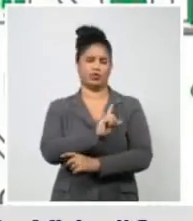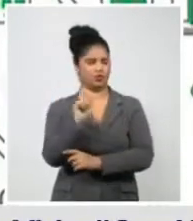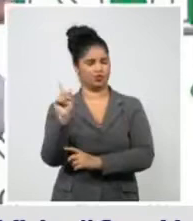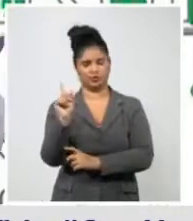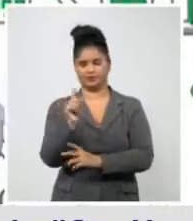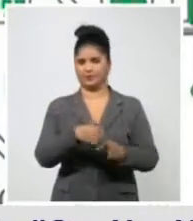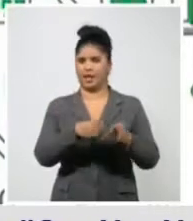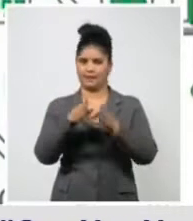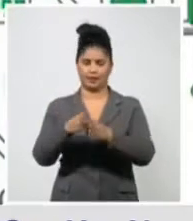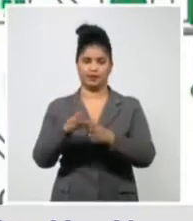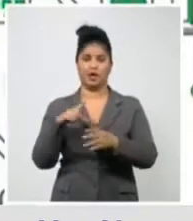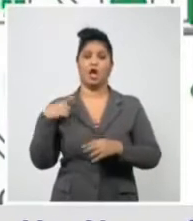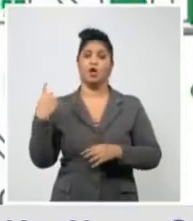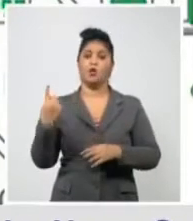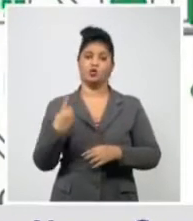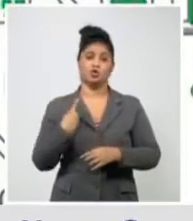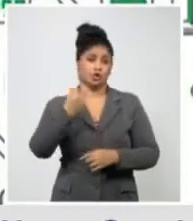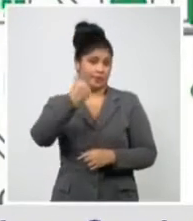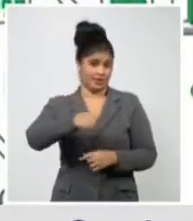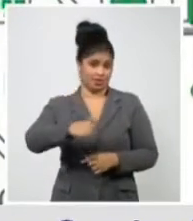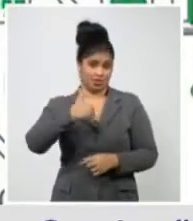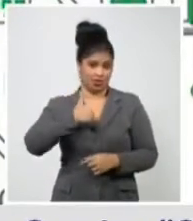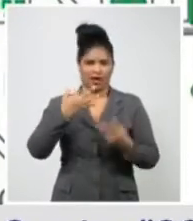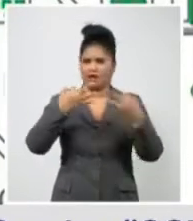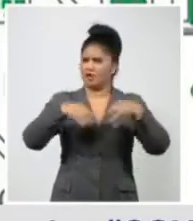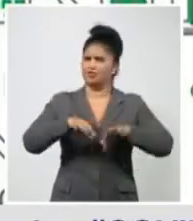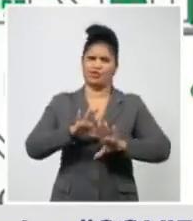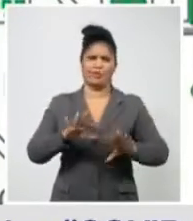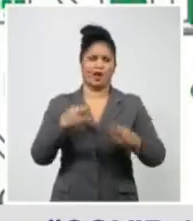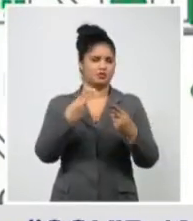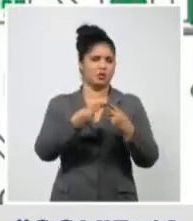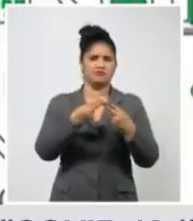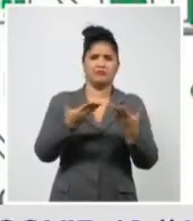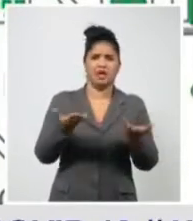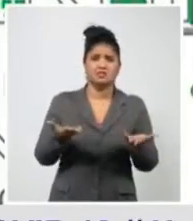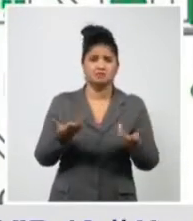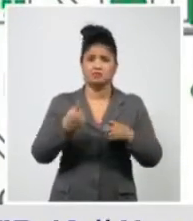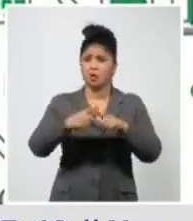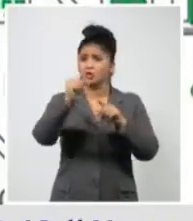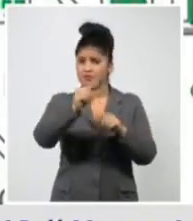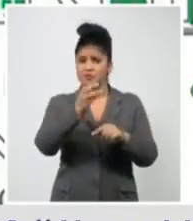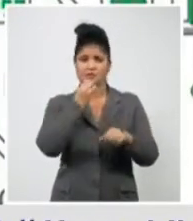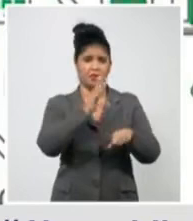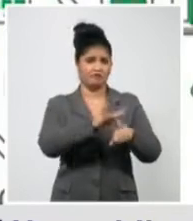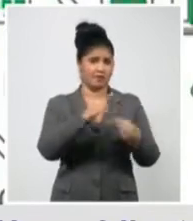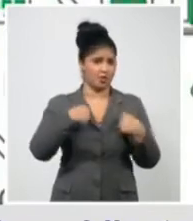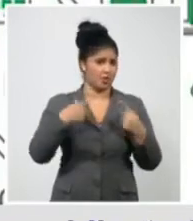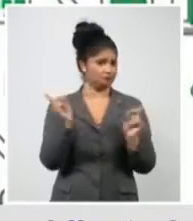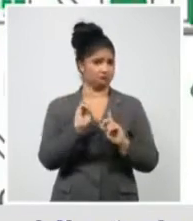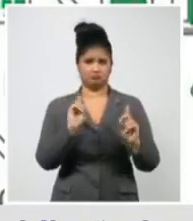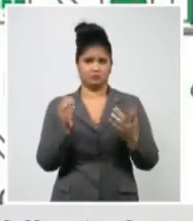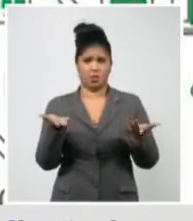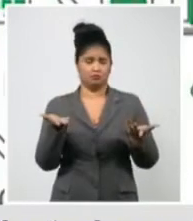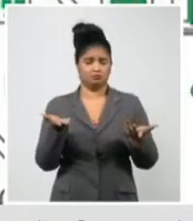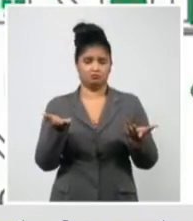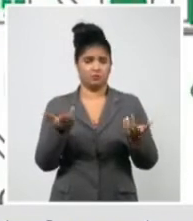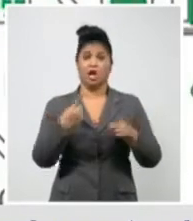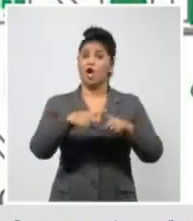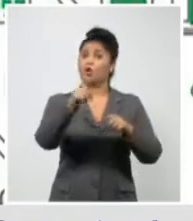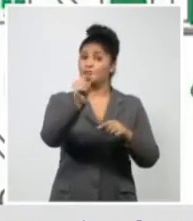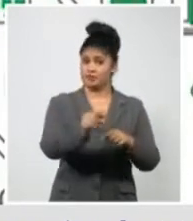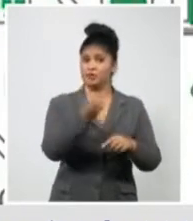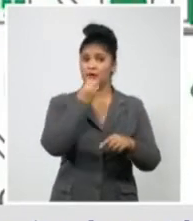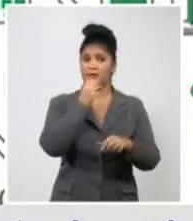Le pasa a otro, pero a mí no. Y esto, el sistema de salud y nuestro gobierno están